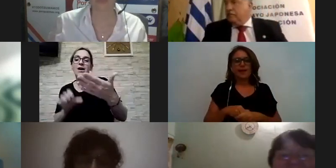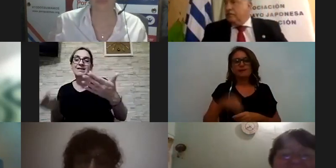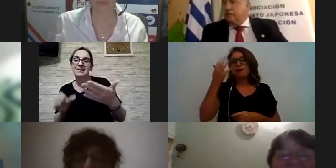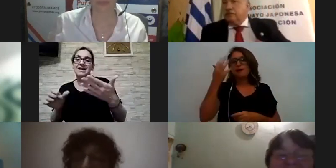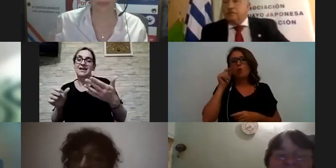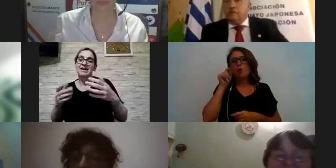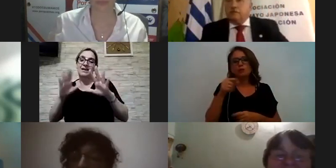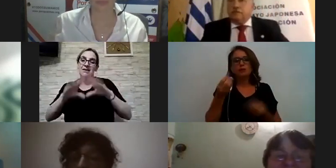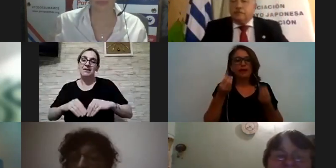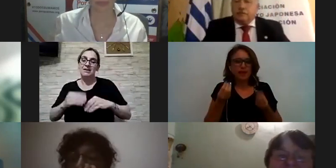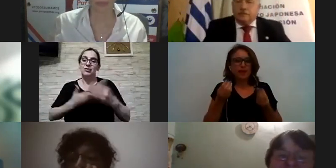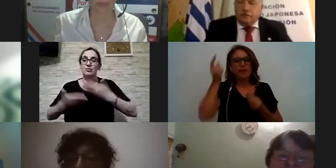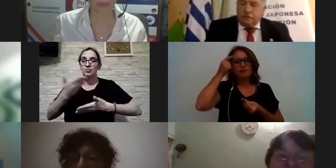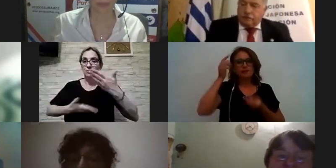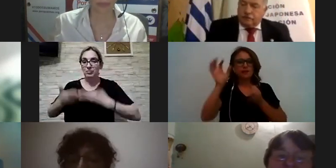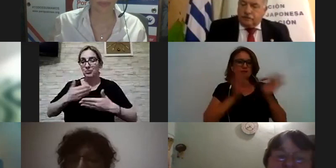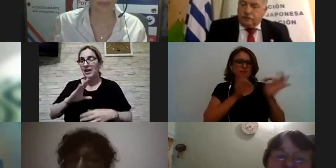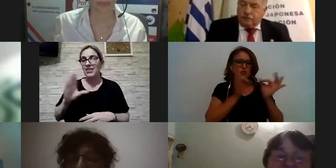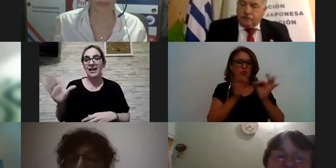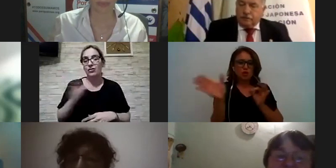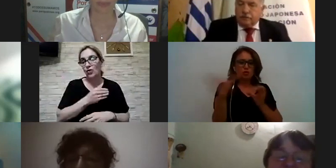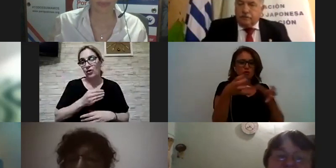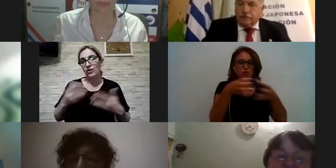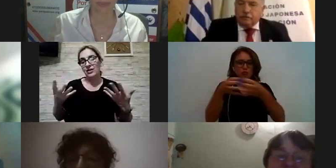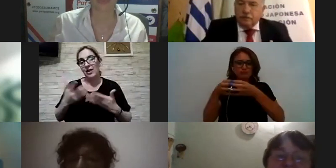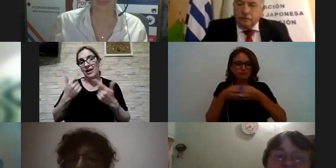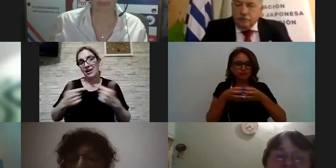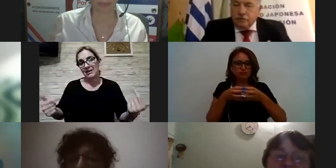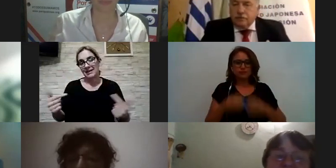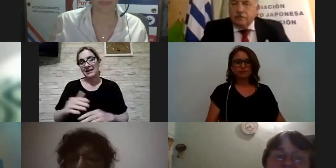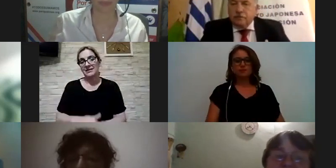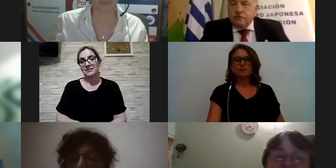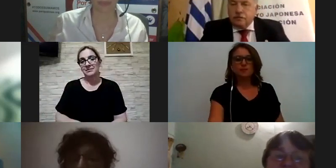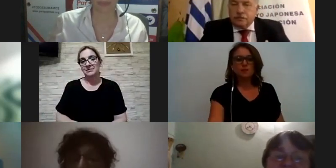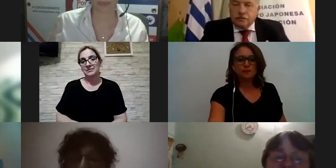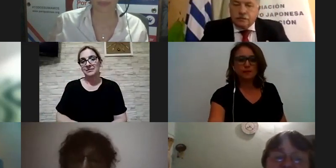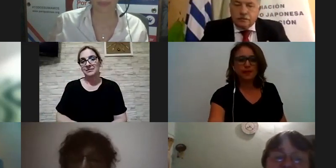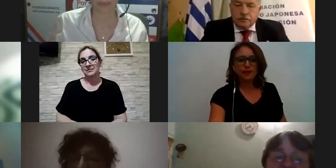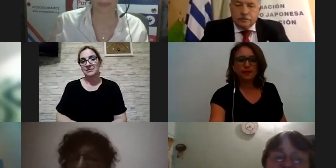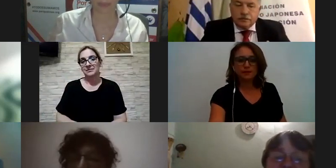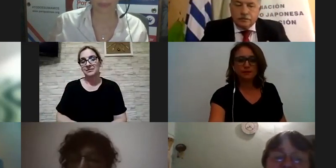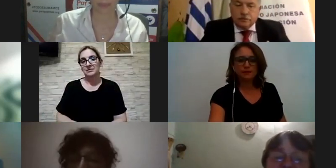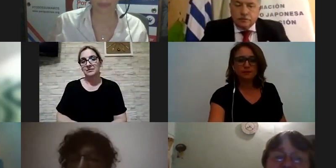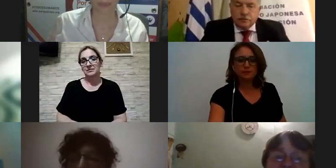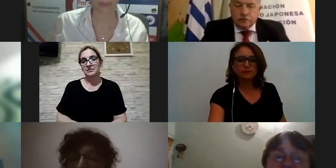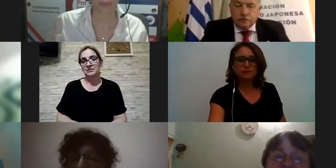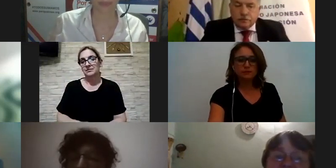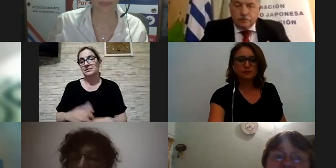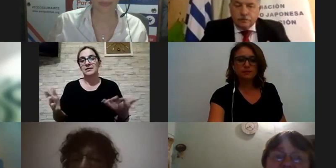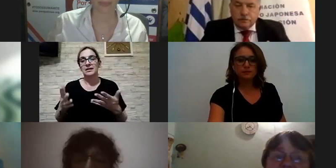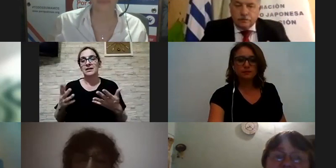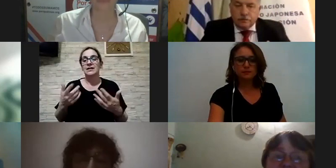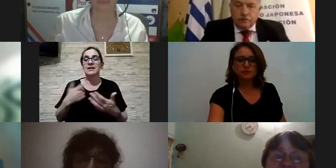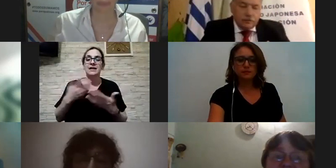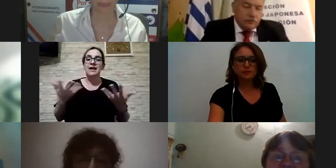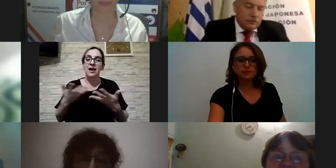planificar entre todos esos materiales eso desde el punto de vista bueno de